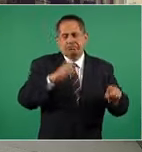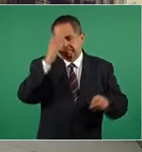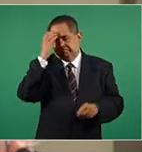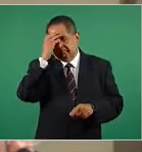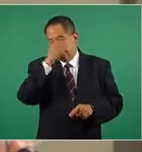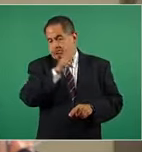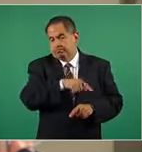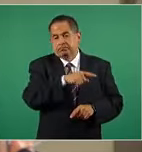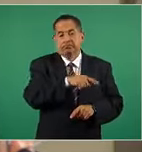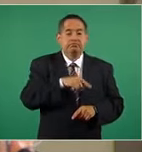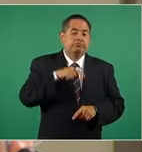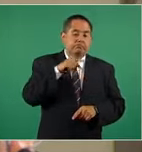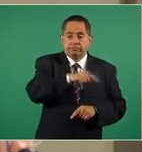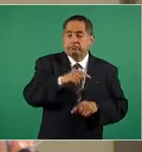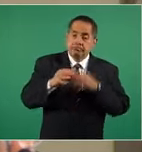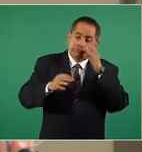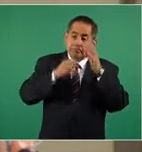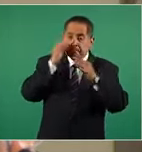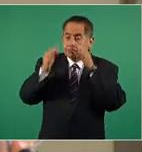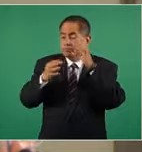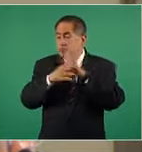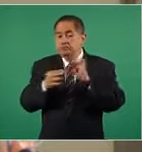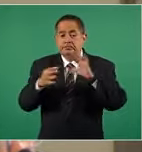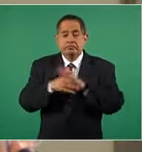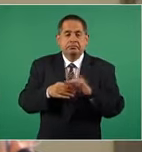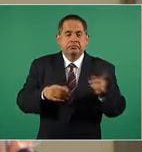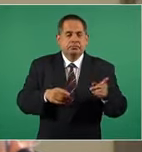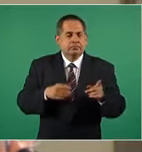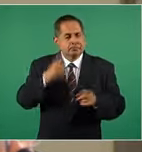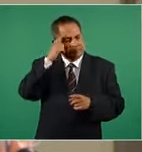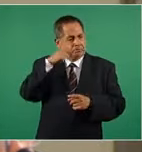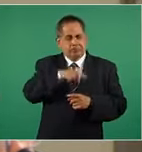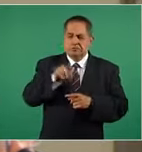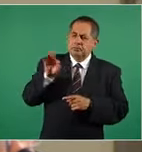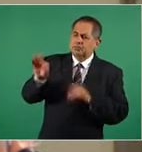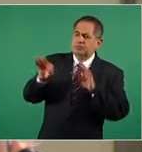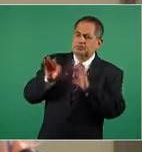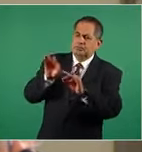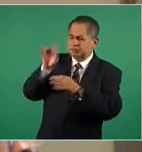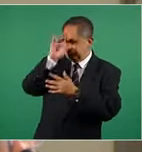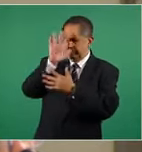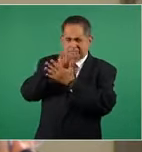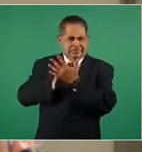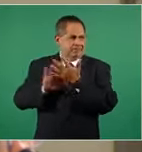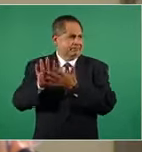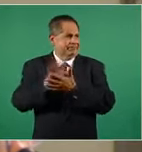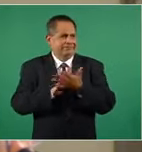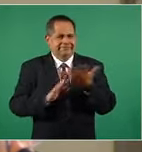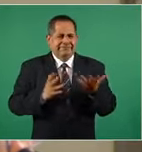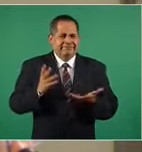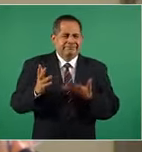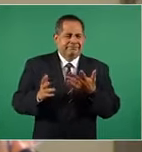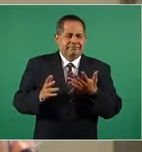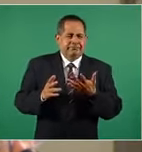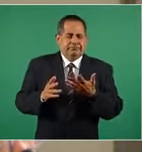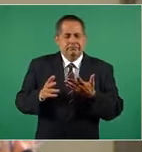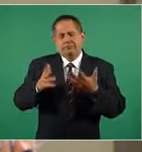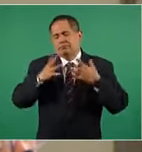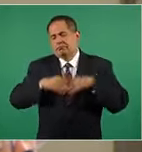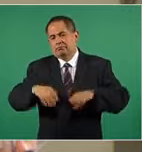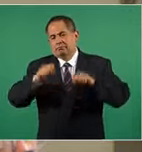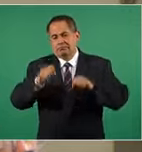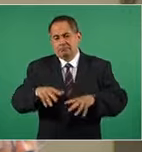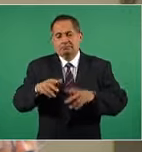hicieron una campaña ardua para que la gente se confundiera y perdiera, obviamente, la fuerza que debió tener